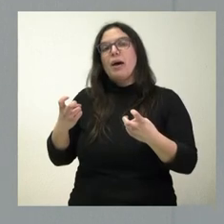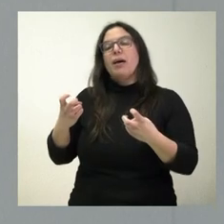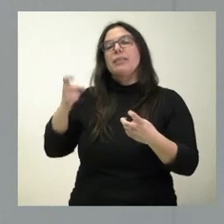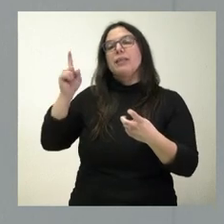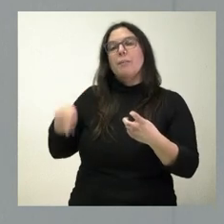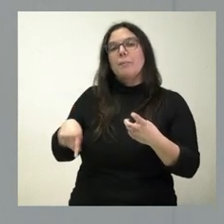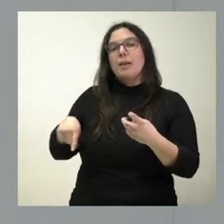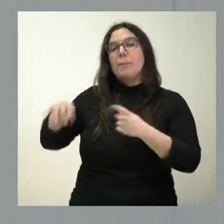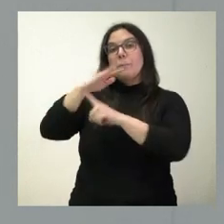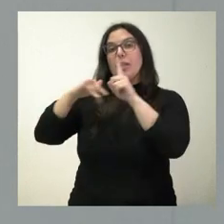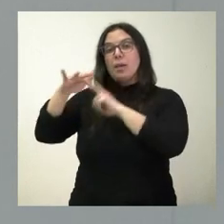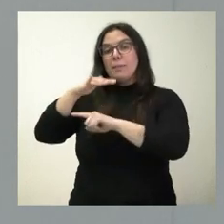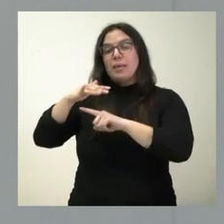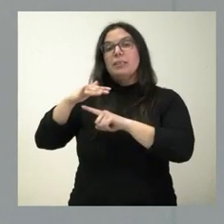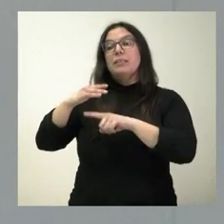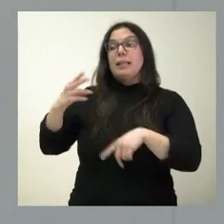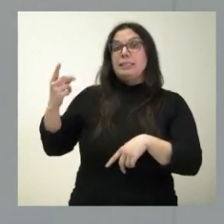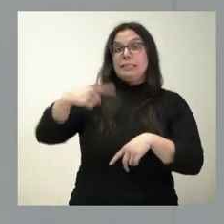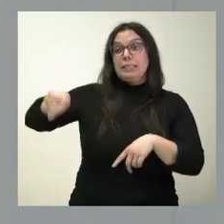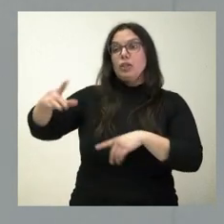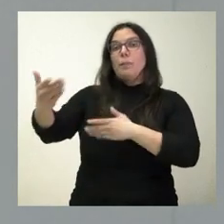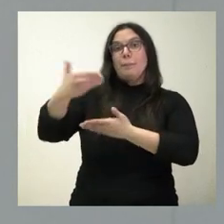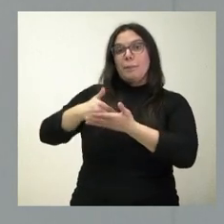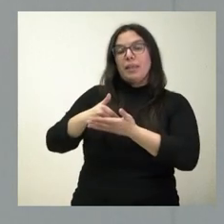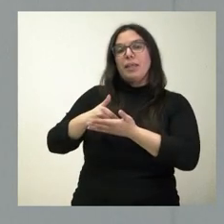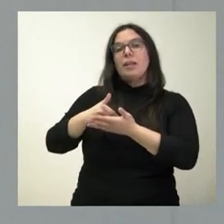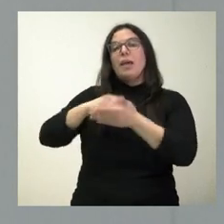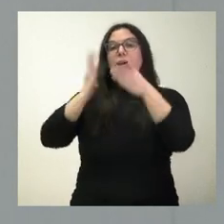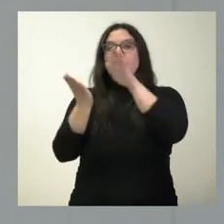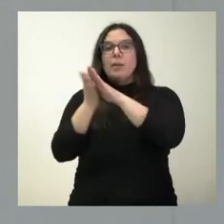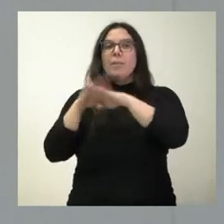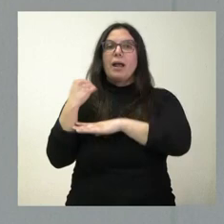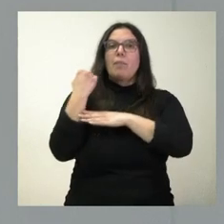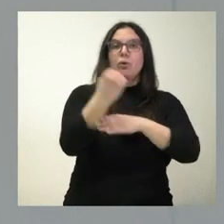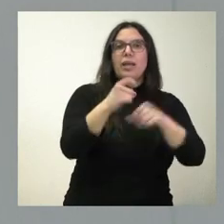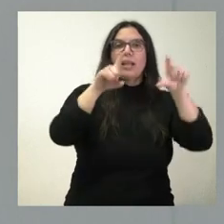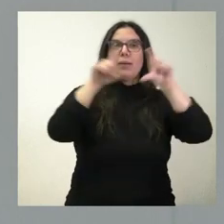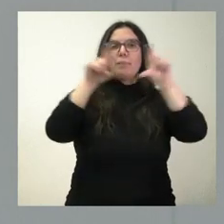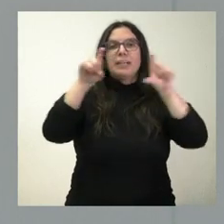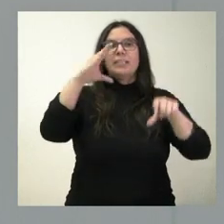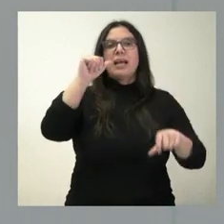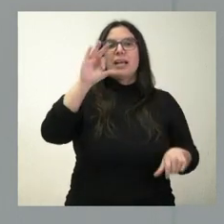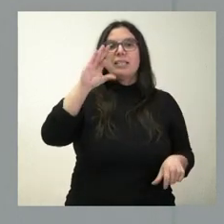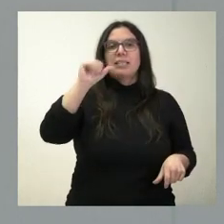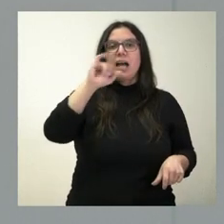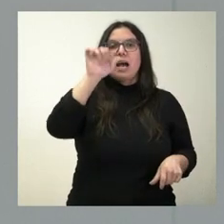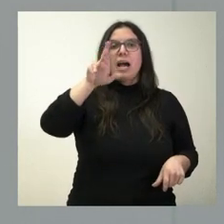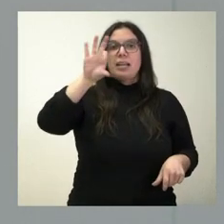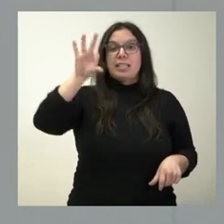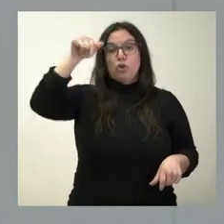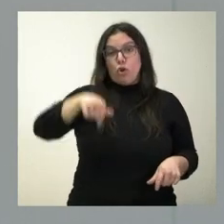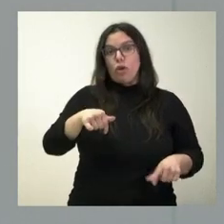Medio Ambiente, Vivienda y Organización del Territorio, relativo al apoyo a la empresa Cascajanes. Esto lo hemos aprobado hoy mismo